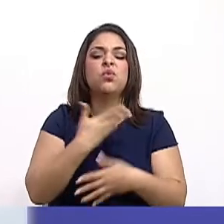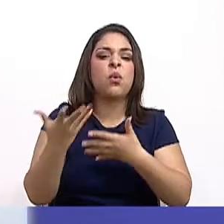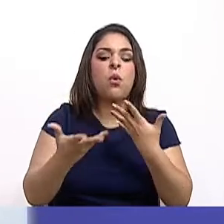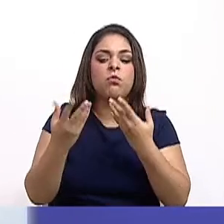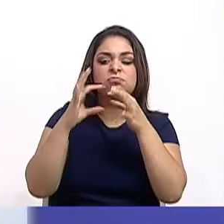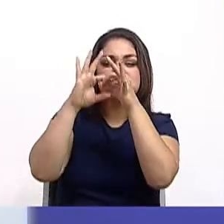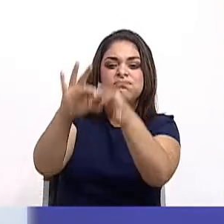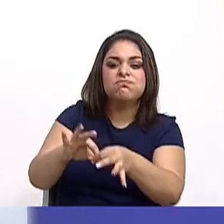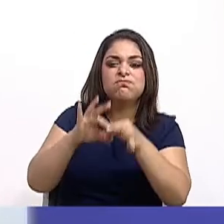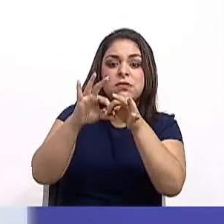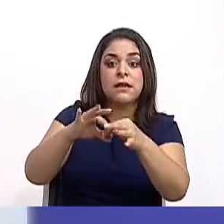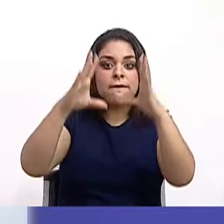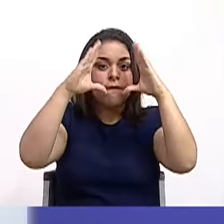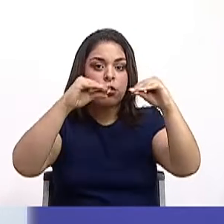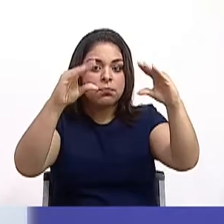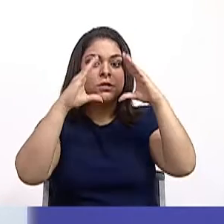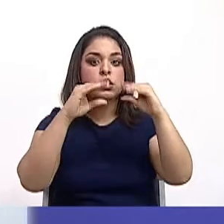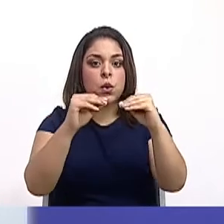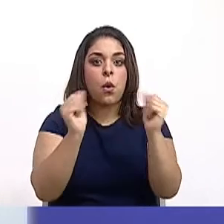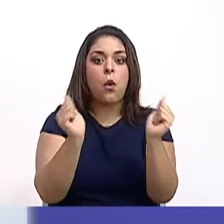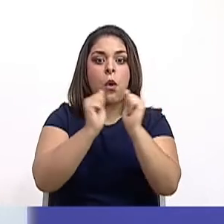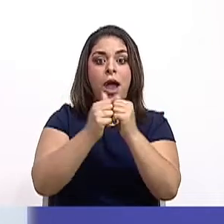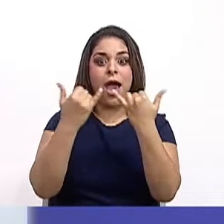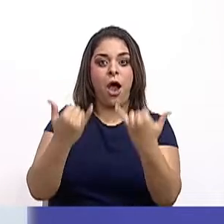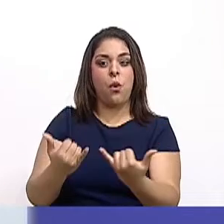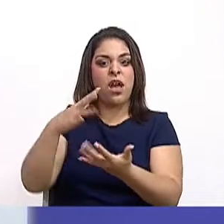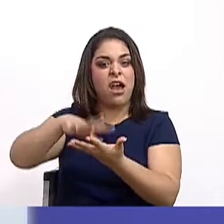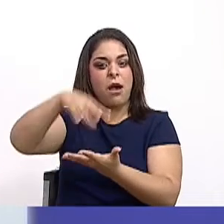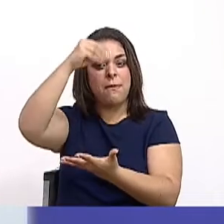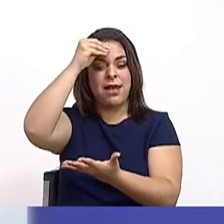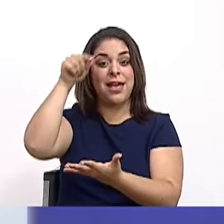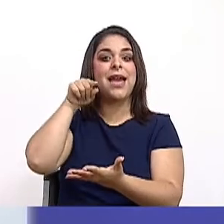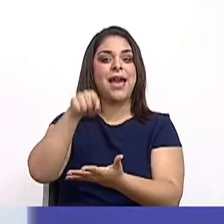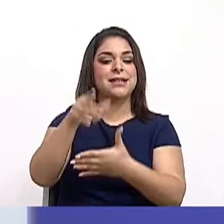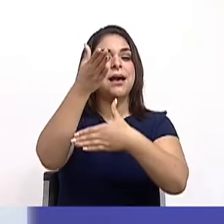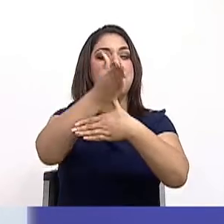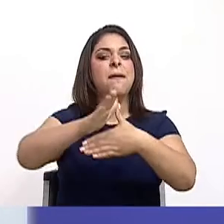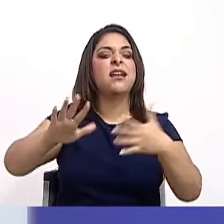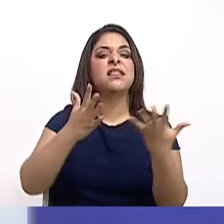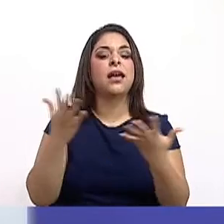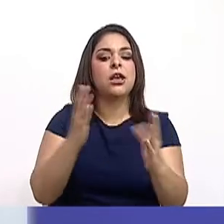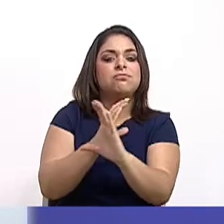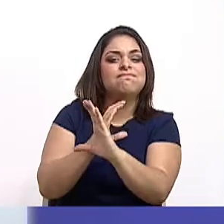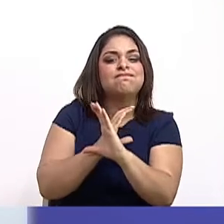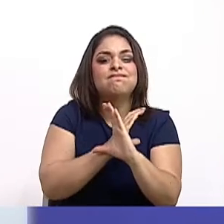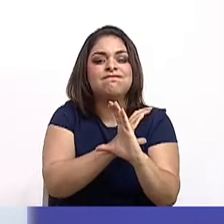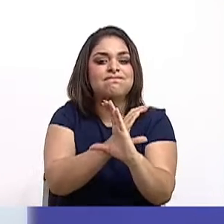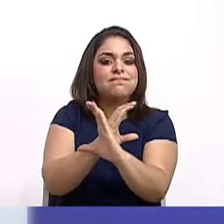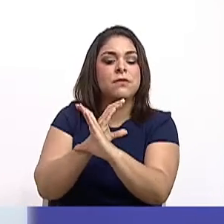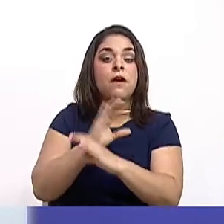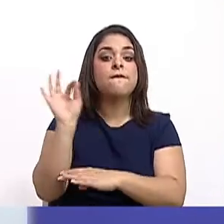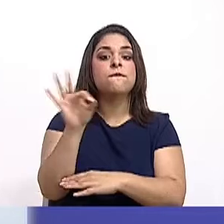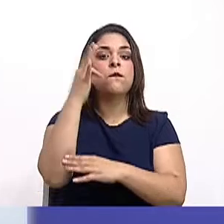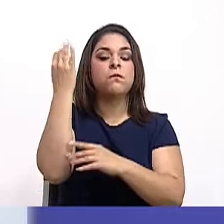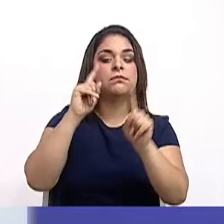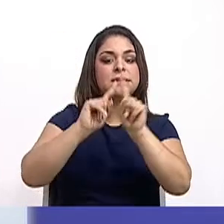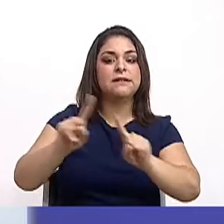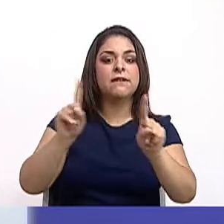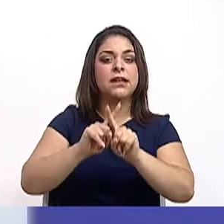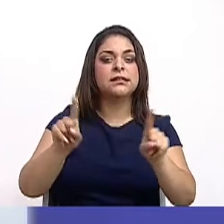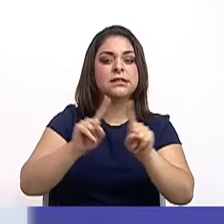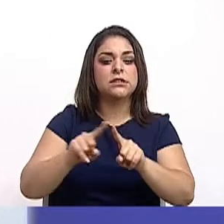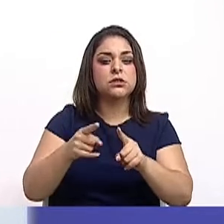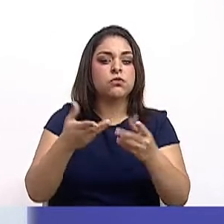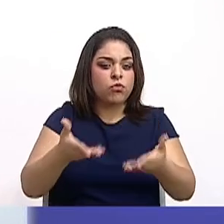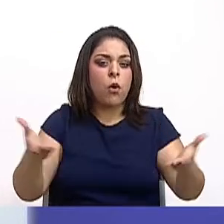esta información con lo que vamos a ver ahora. Y es la parte de la conservación y las formas o diferentes mecanismos que tenemos